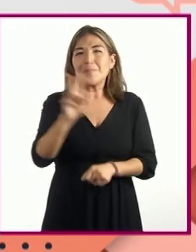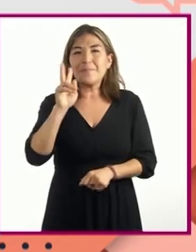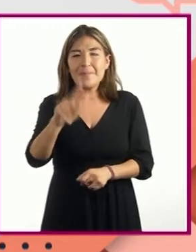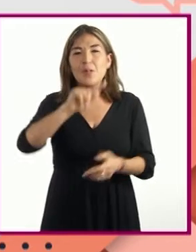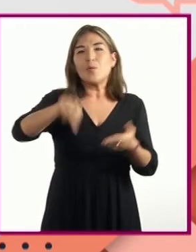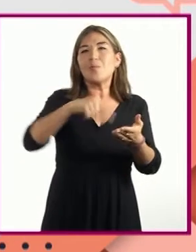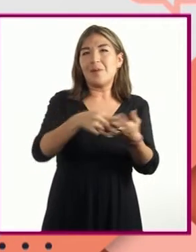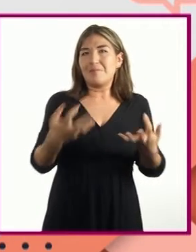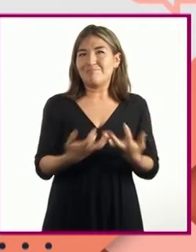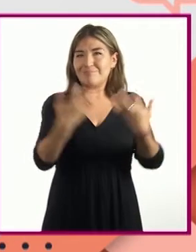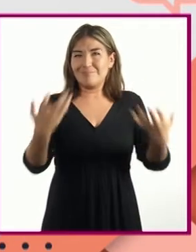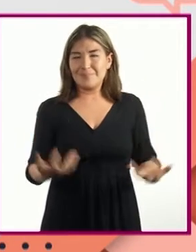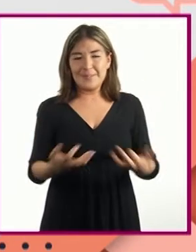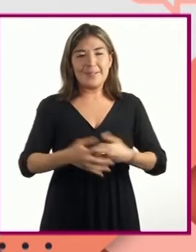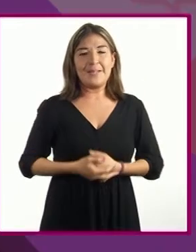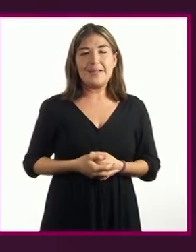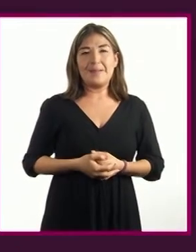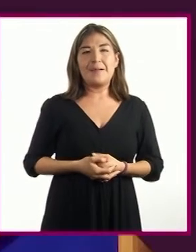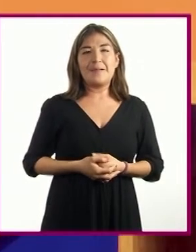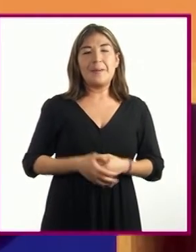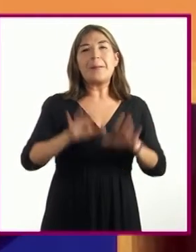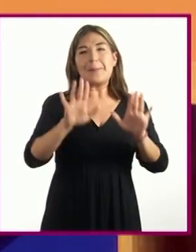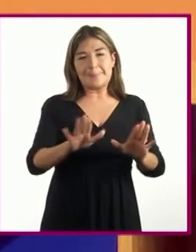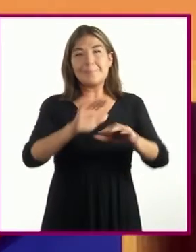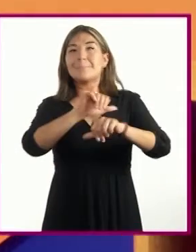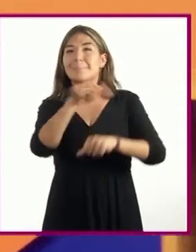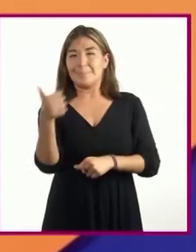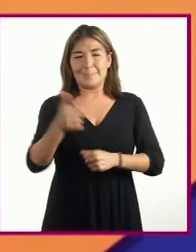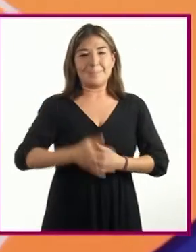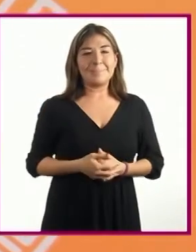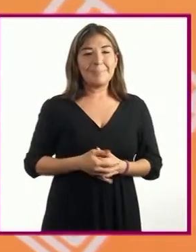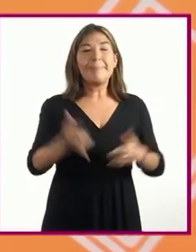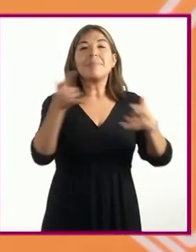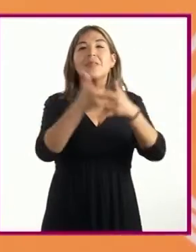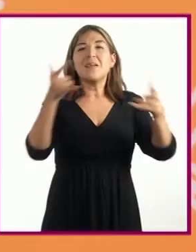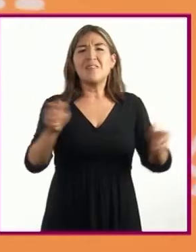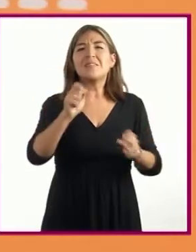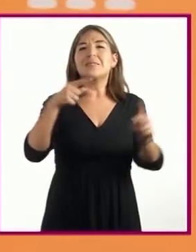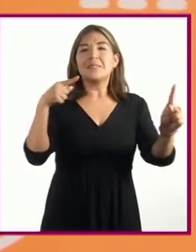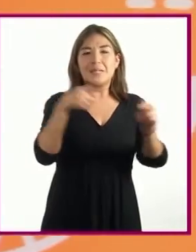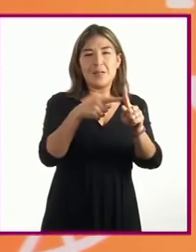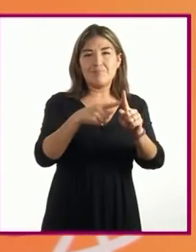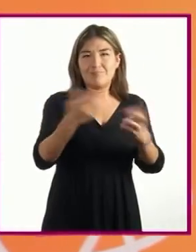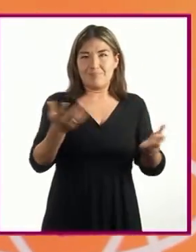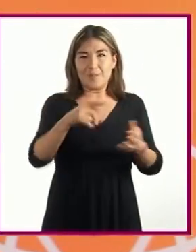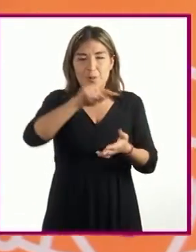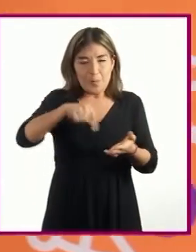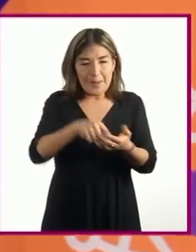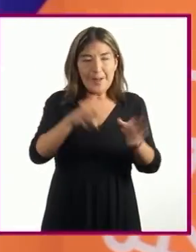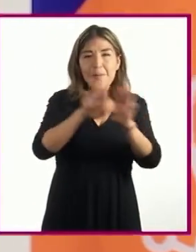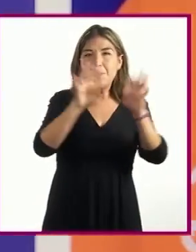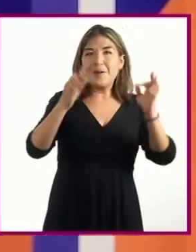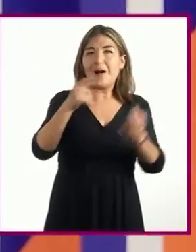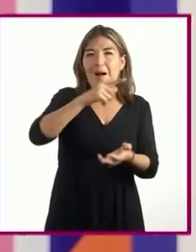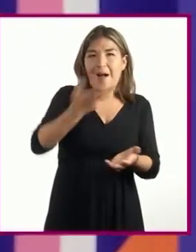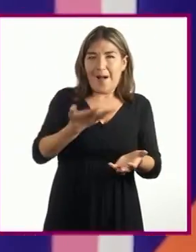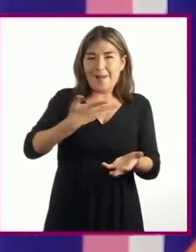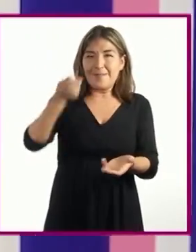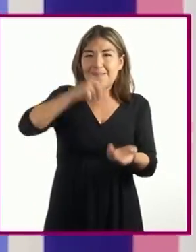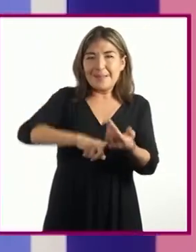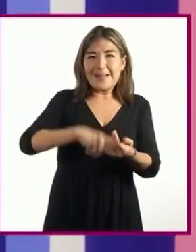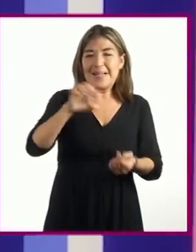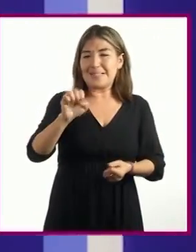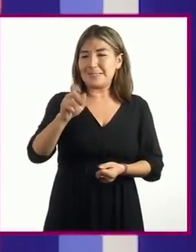o lugar. Ahora bien, toda historia se desarrolla en un lugar físico, también conocido como espacio,